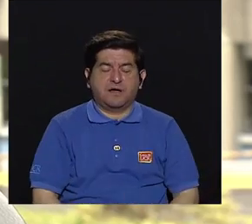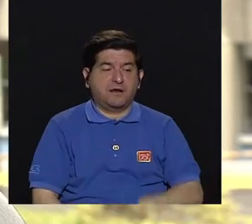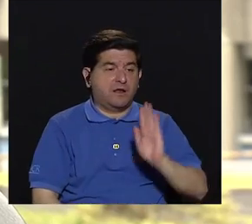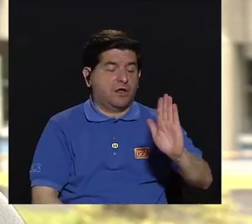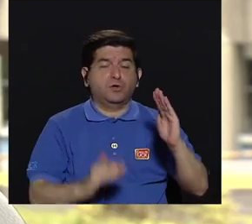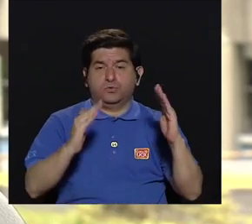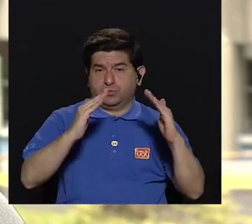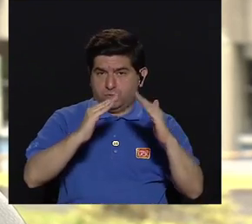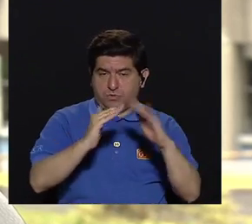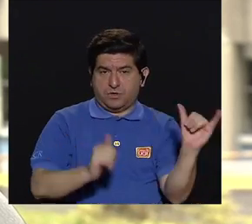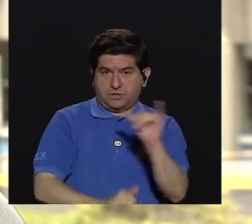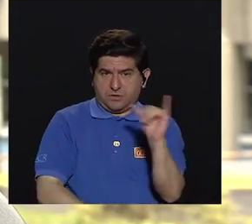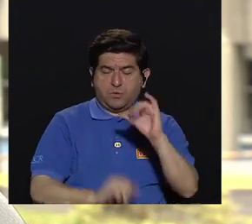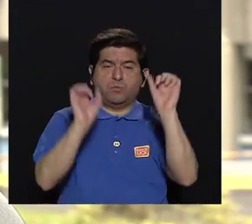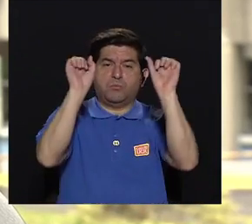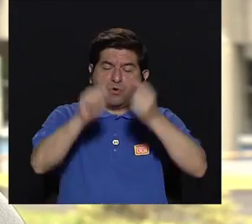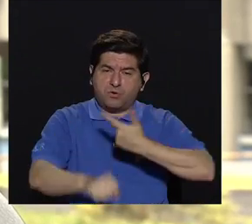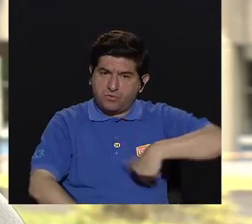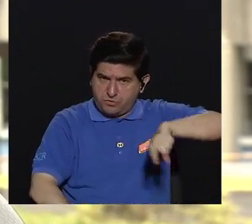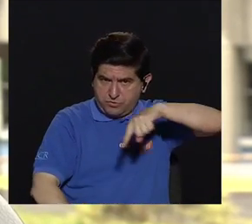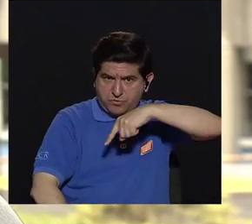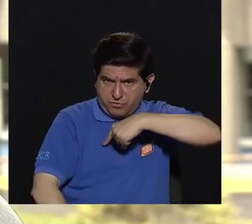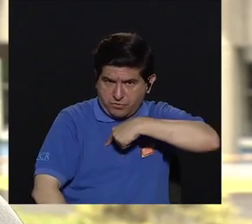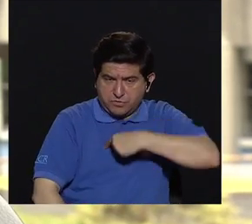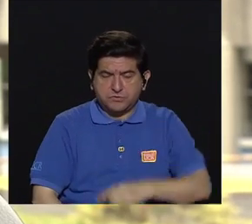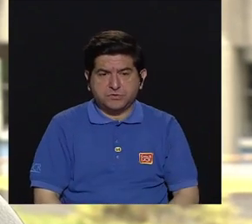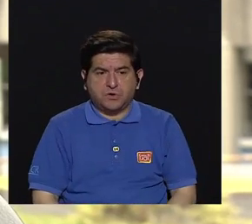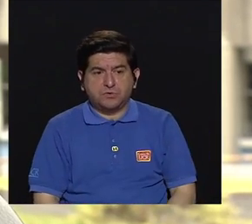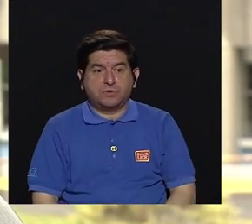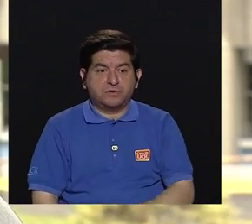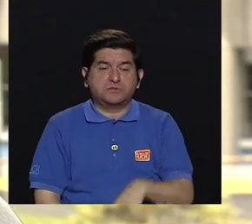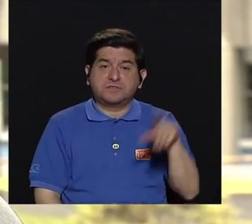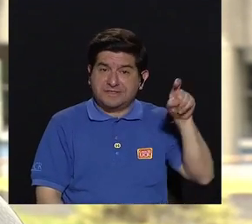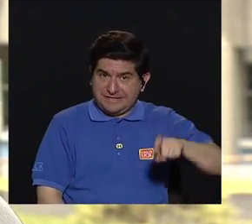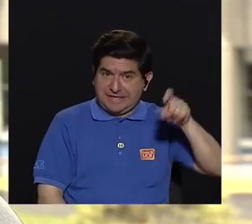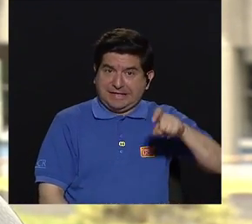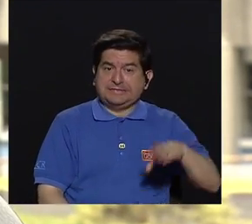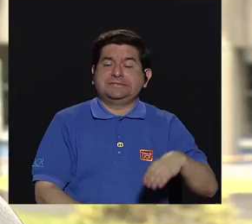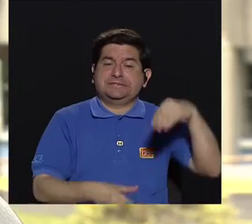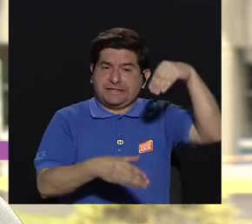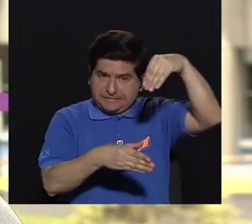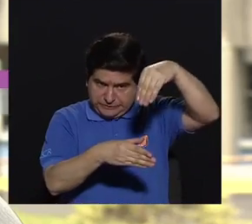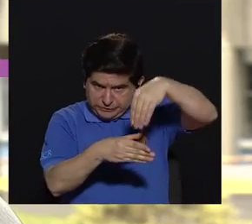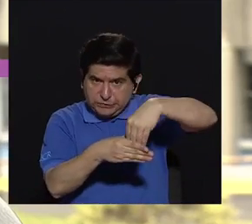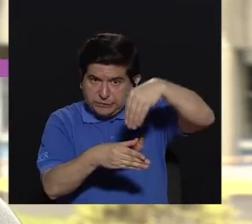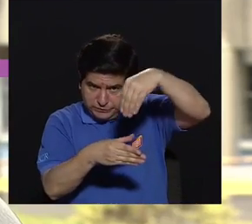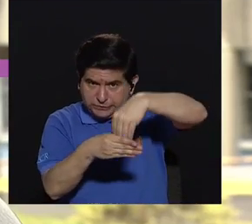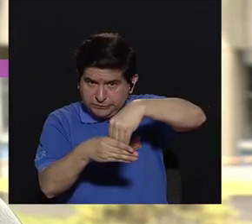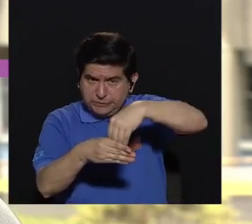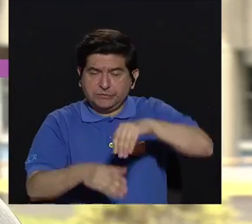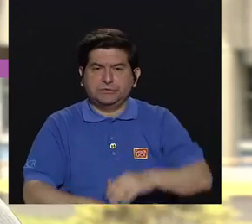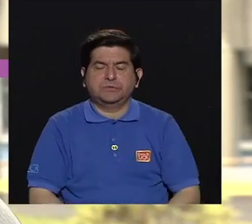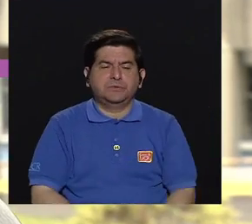dentro de la vivienda, pues, también podríamos o debemos de incorporar